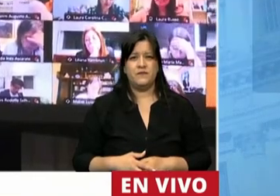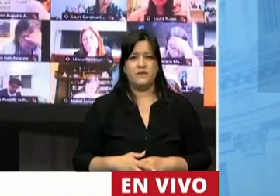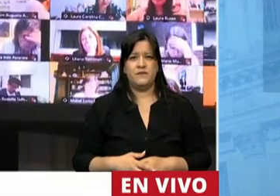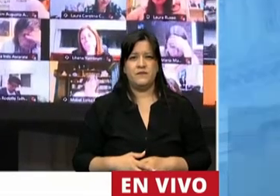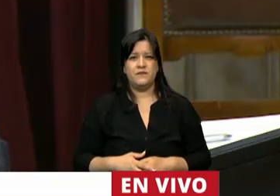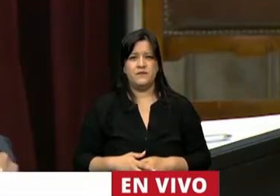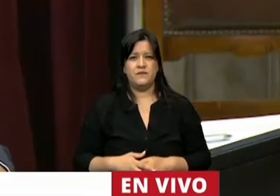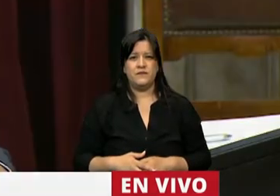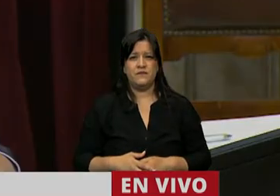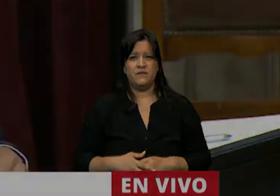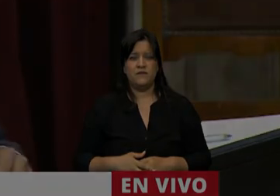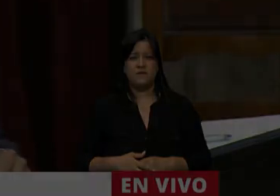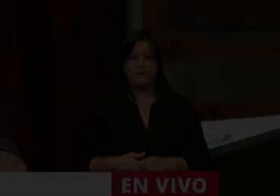Gracias, diputado Davis.